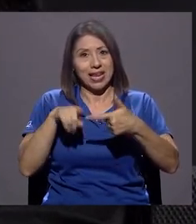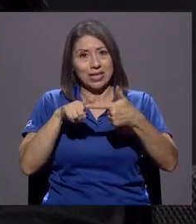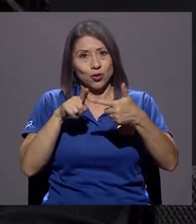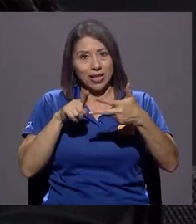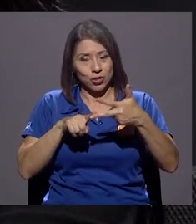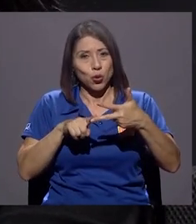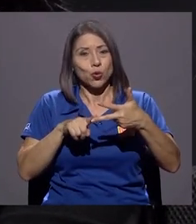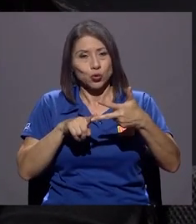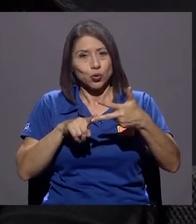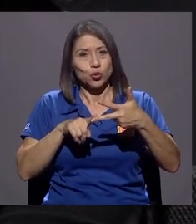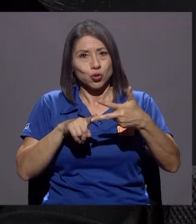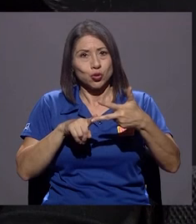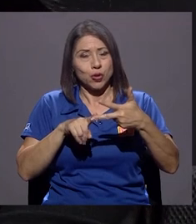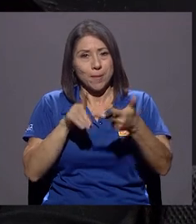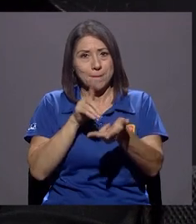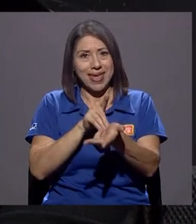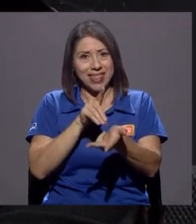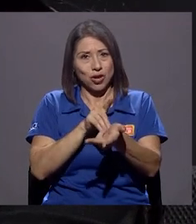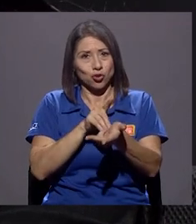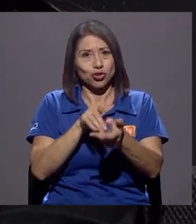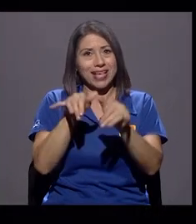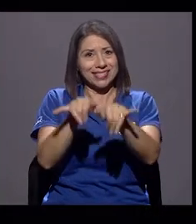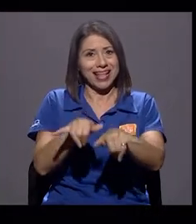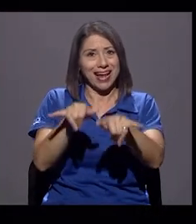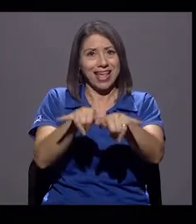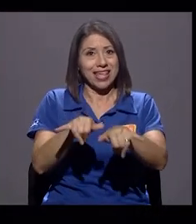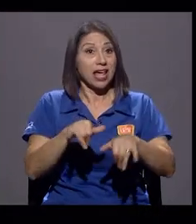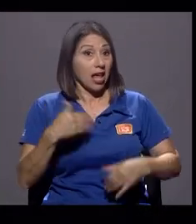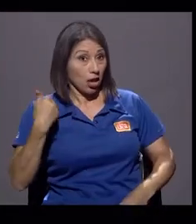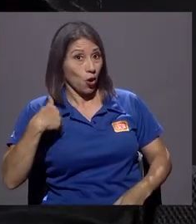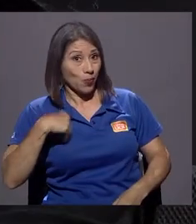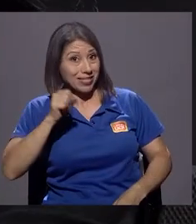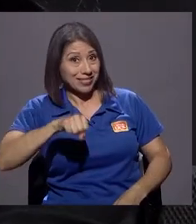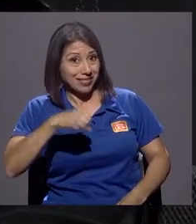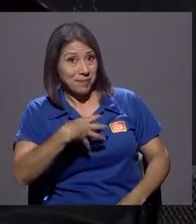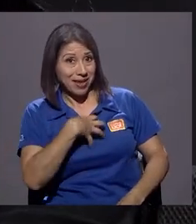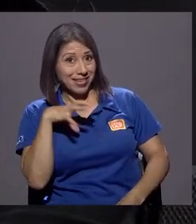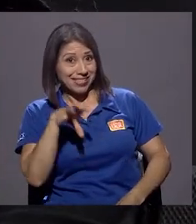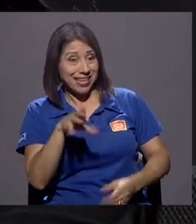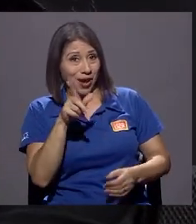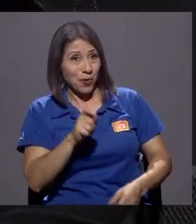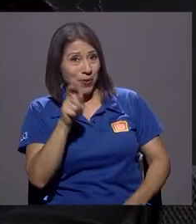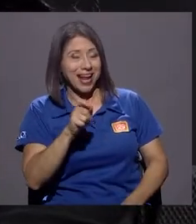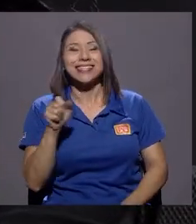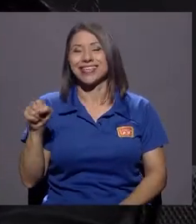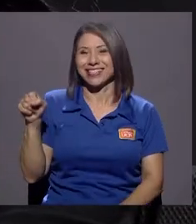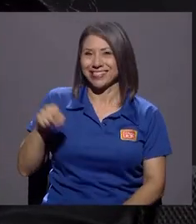otros dos médicos están ahí. ¿Y él sí merecía jubilarse? Él sí merecía jubilarse.